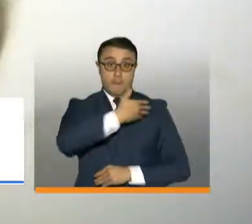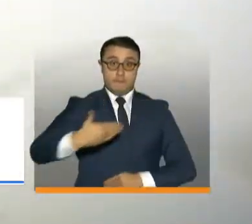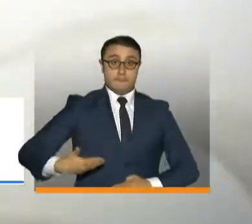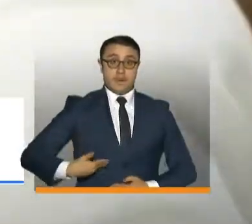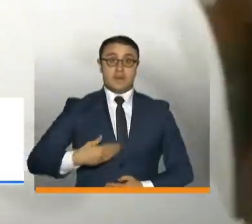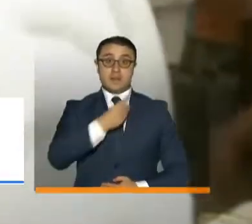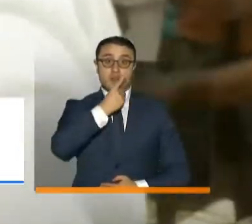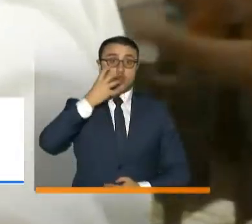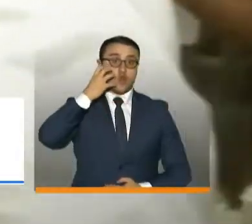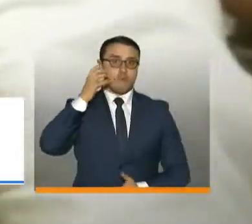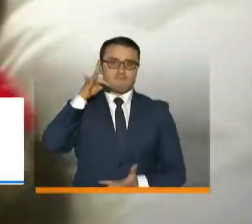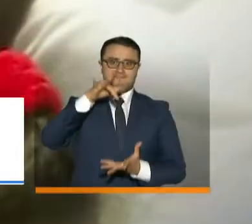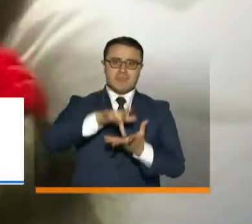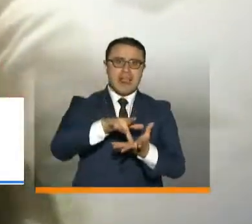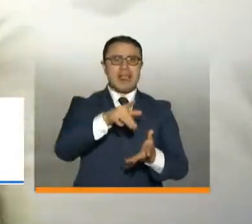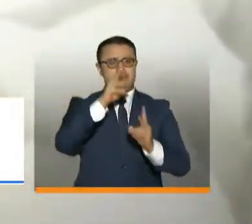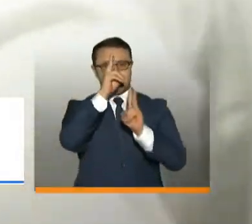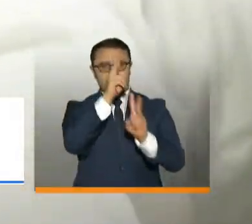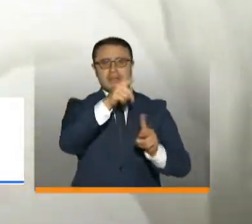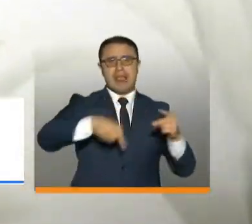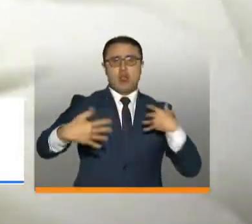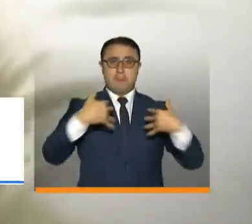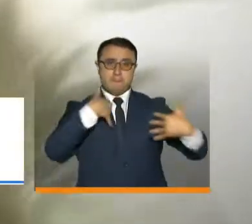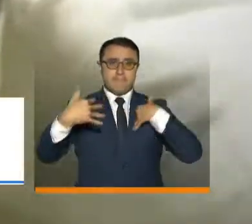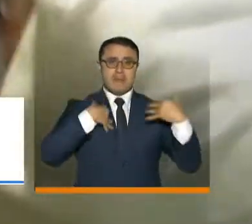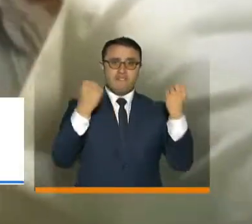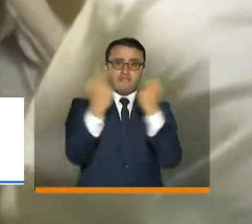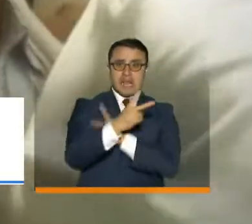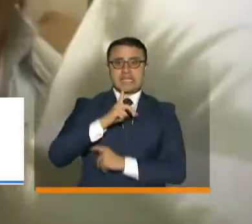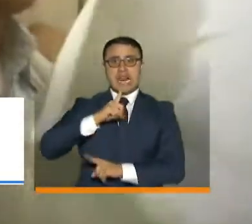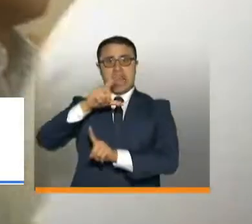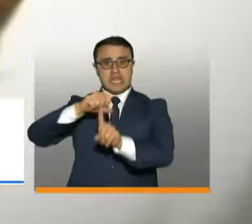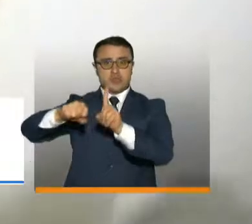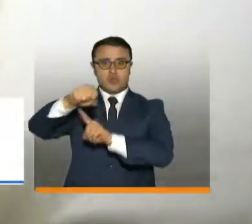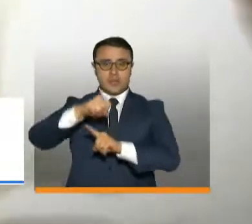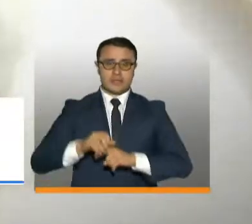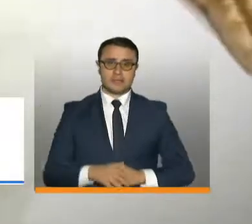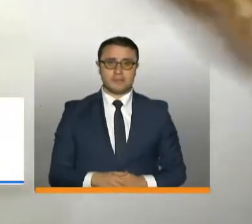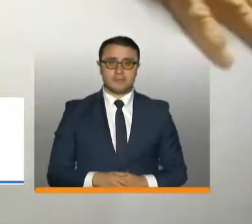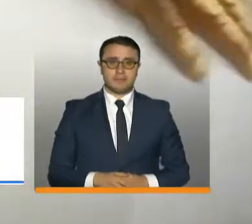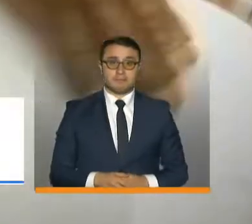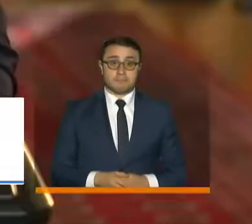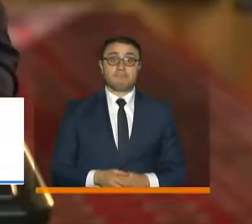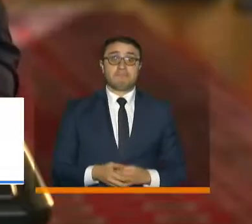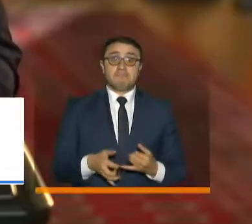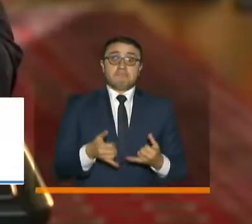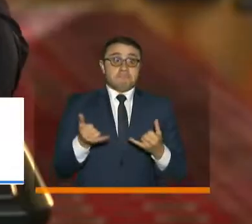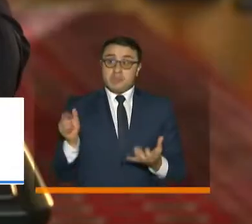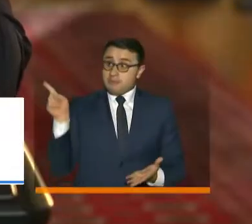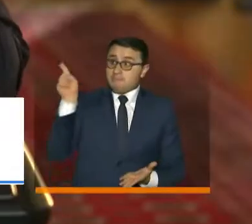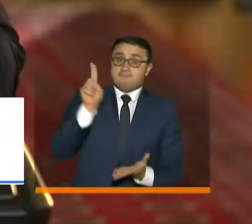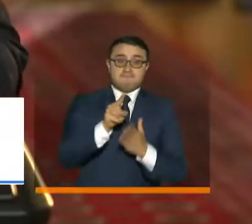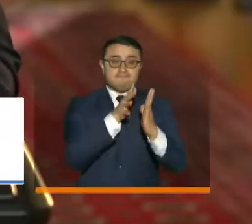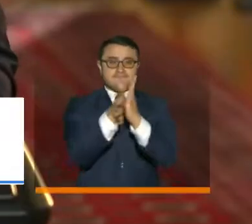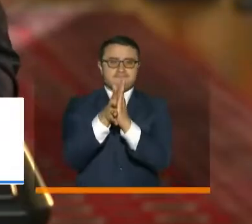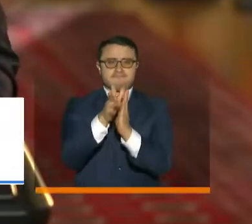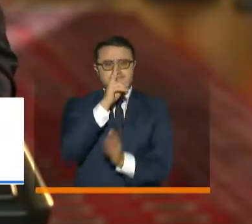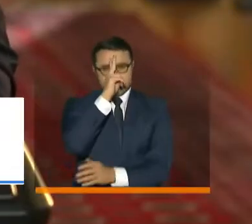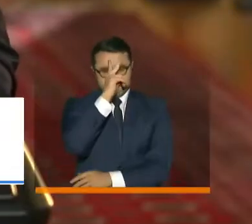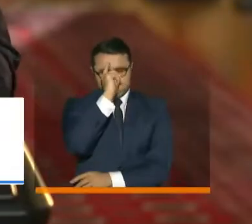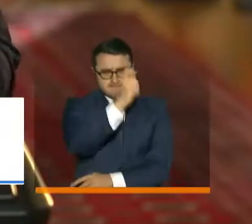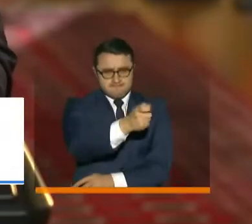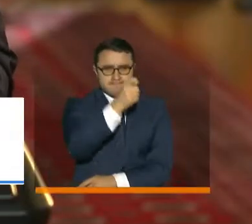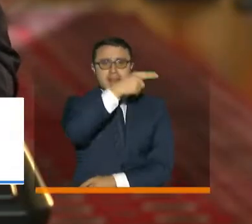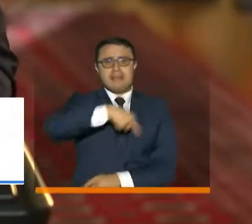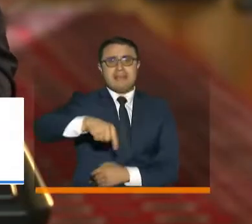homenaje a las víctimas de la violencia y a los líderes sociales. Quiero aprovechar este espacio para honrar a las víctimas de